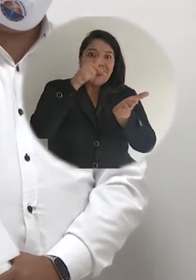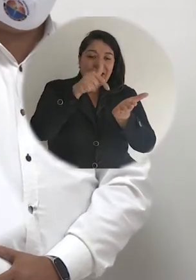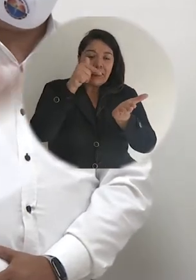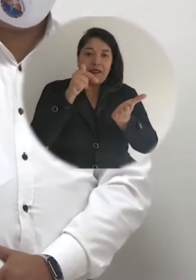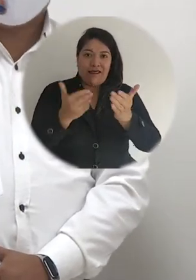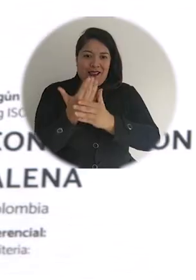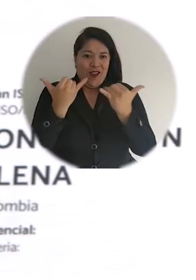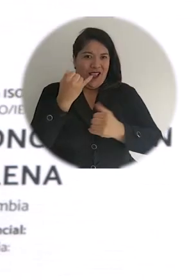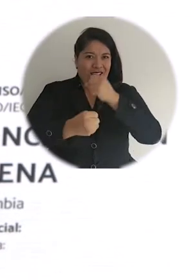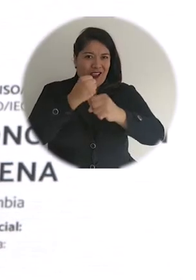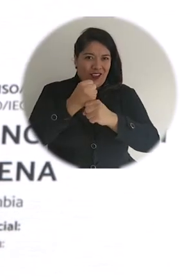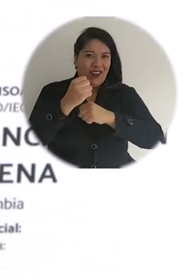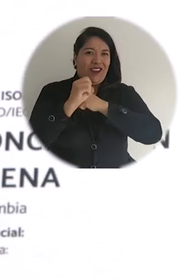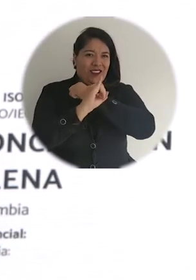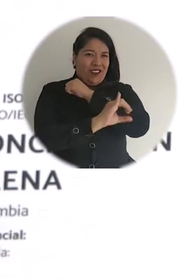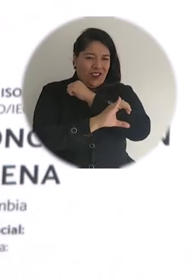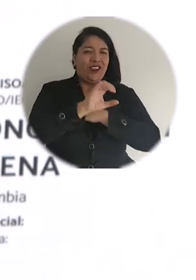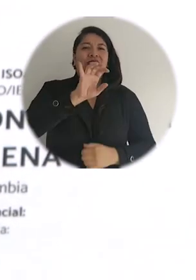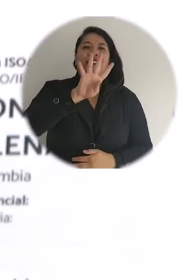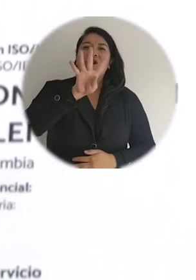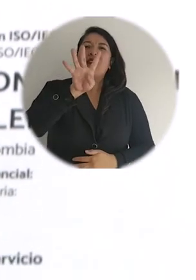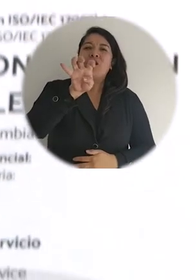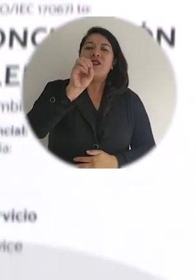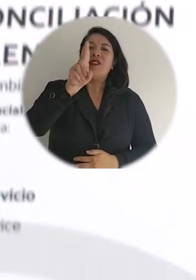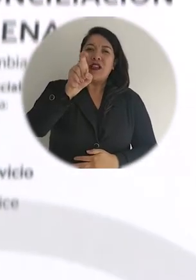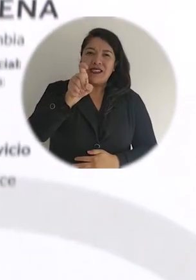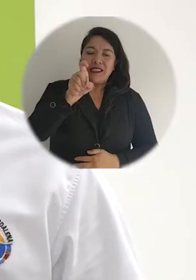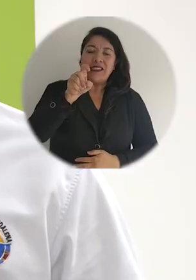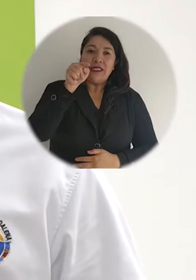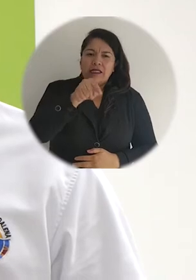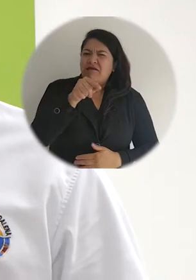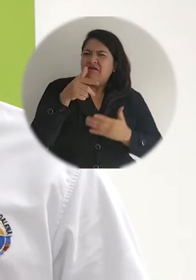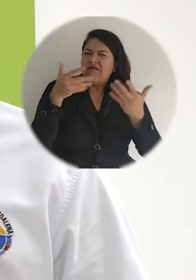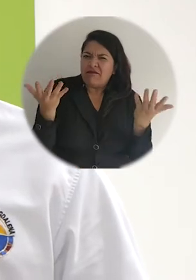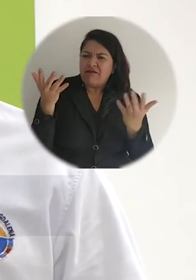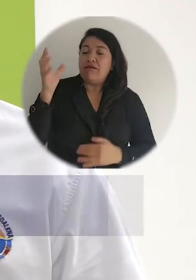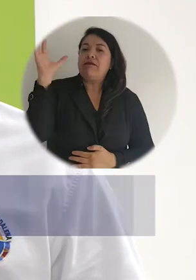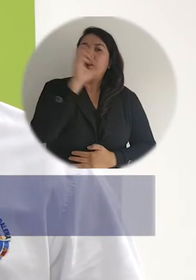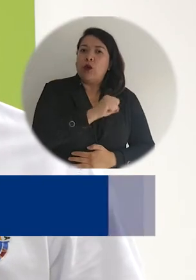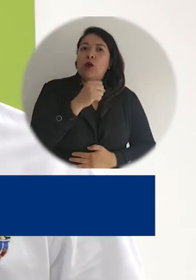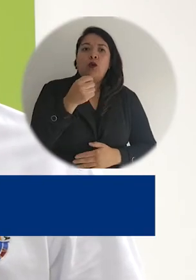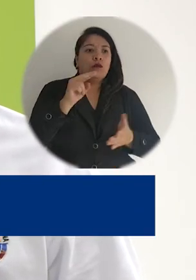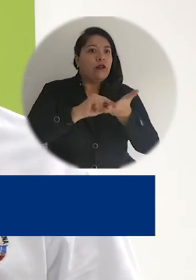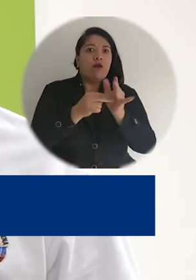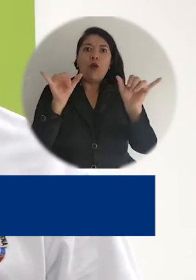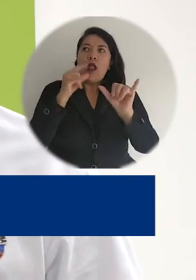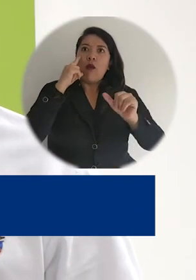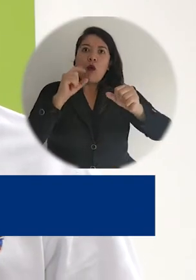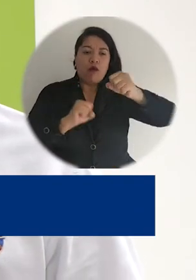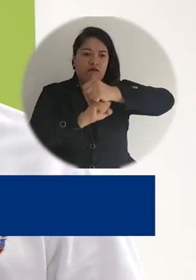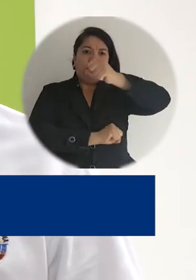La renovación de la certificación en calidad, la norma NTC 5906 entregada por INCONTED, representa